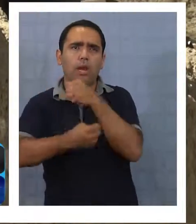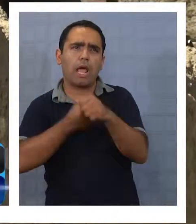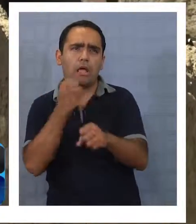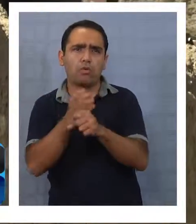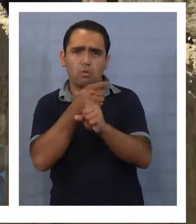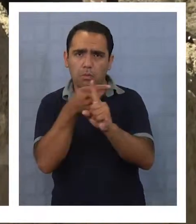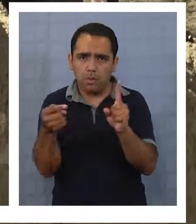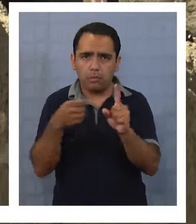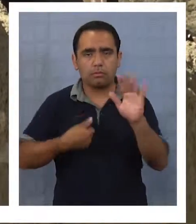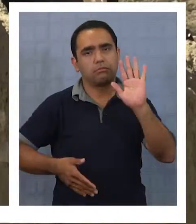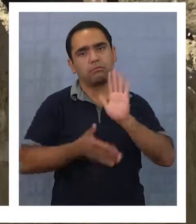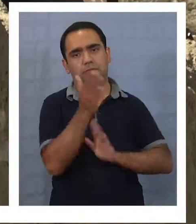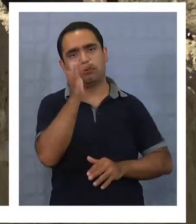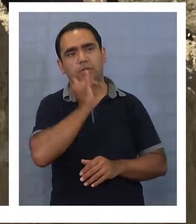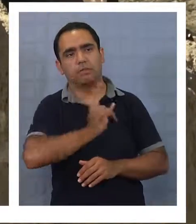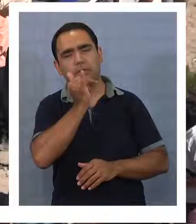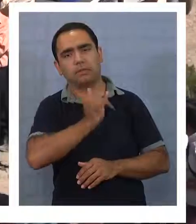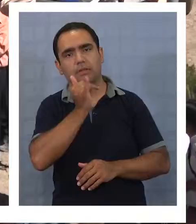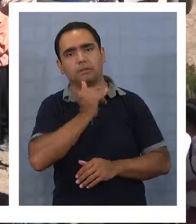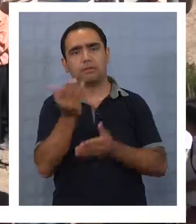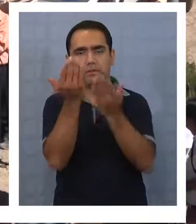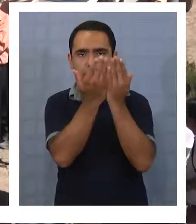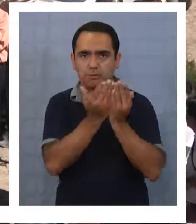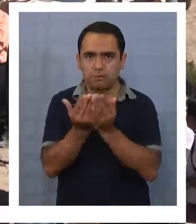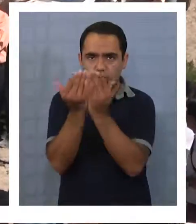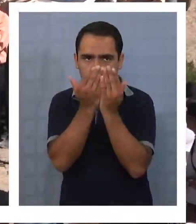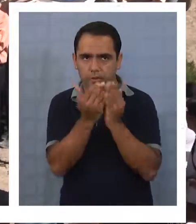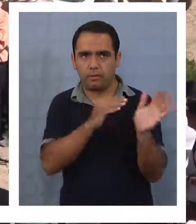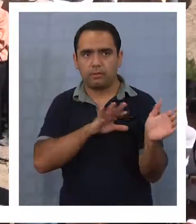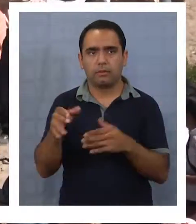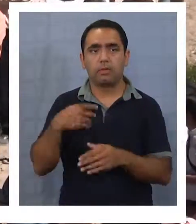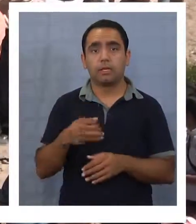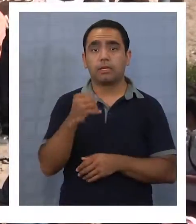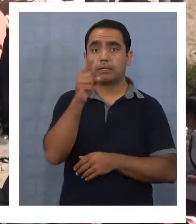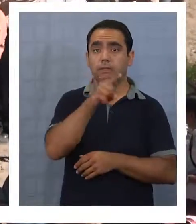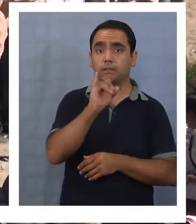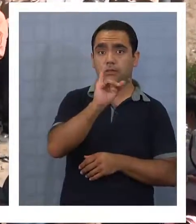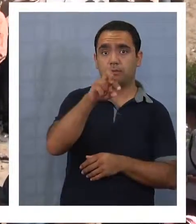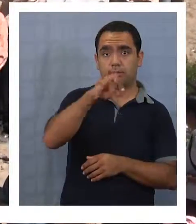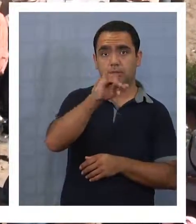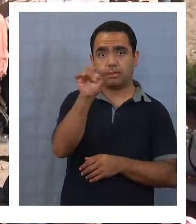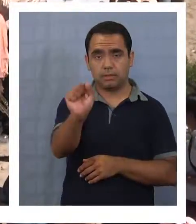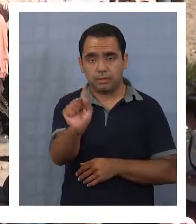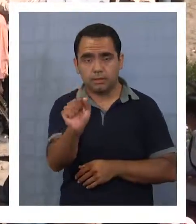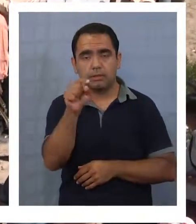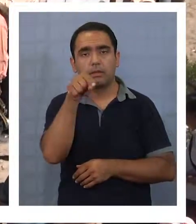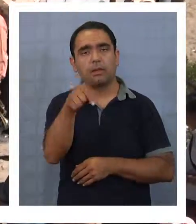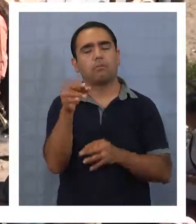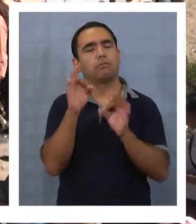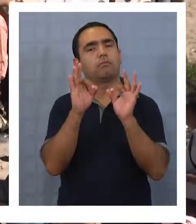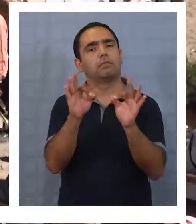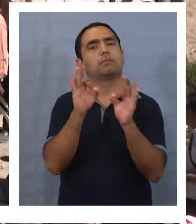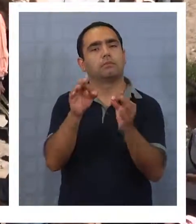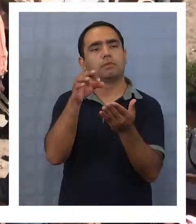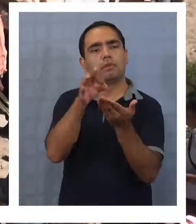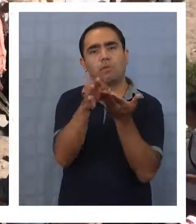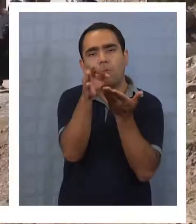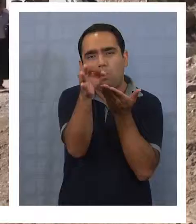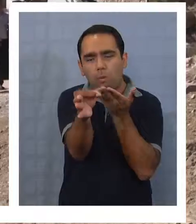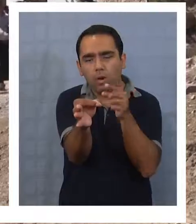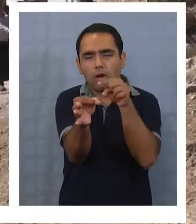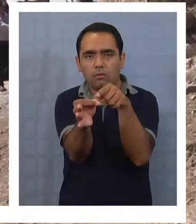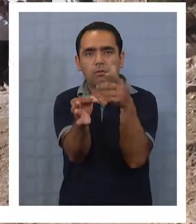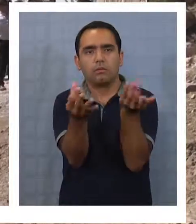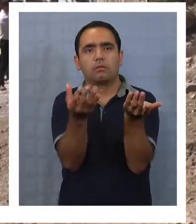y un año y medio y se fue a Iquique a vivir para hacernos estudiar. Cipiza es un pueblo muy especial para toda la quebrada y todo lo que es